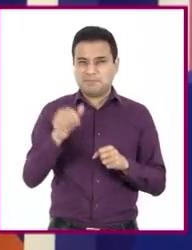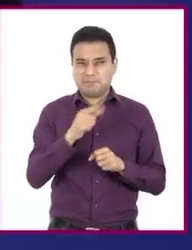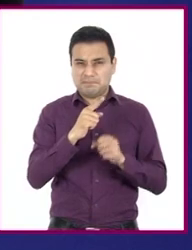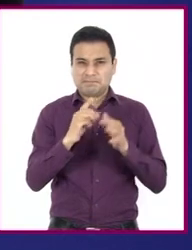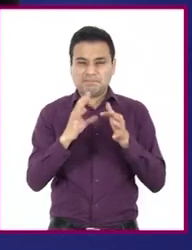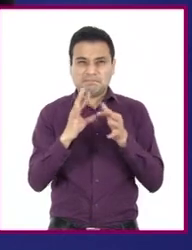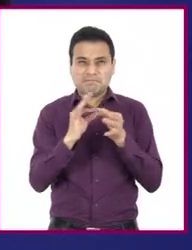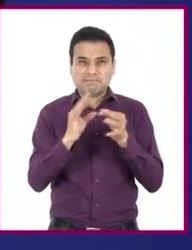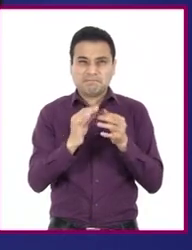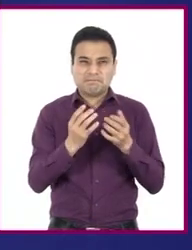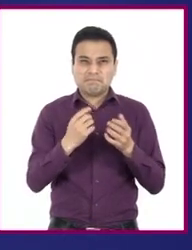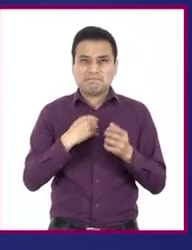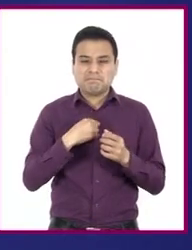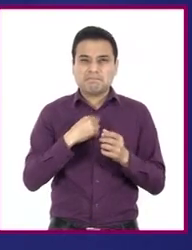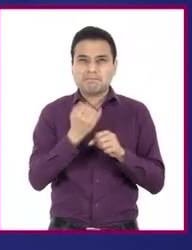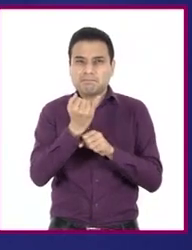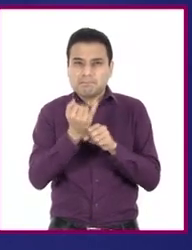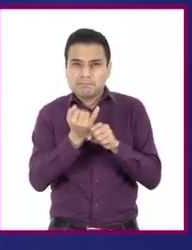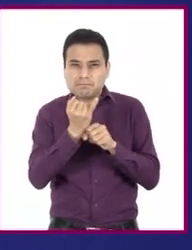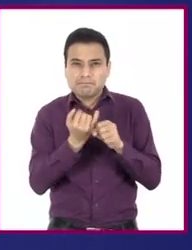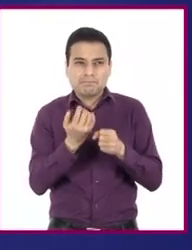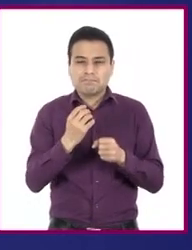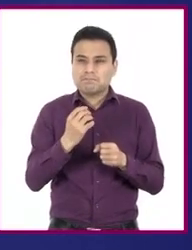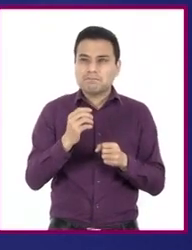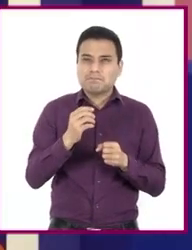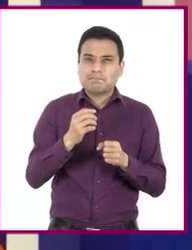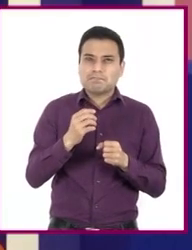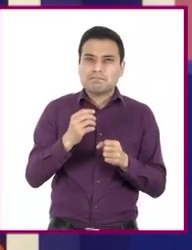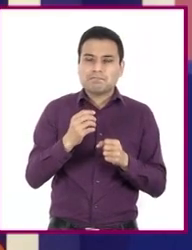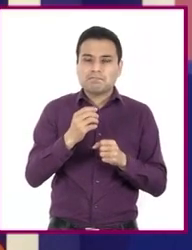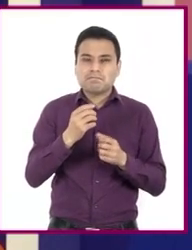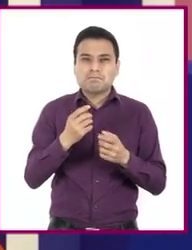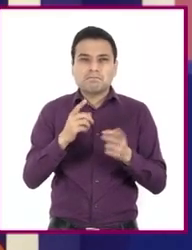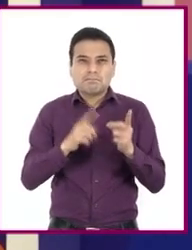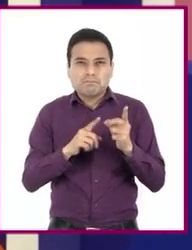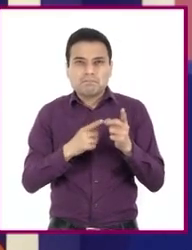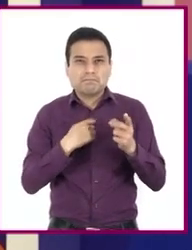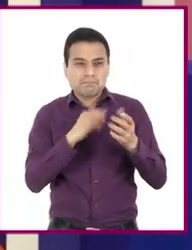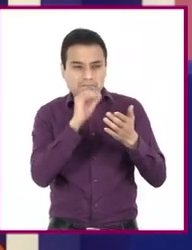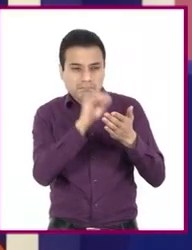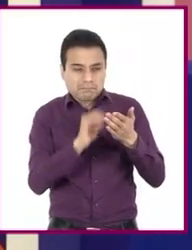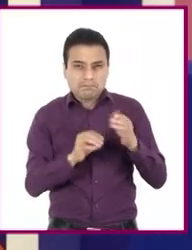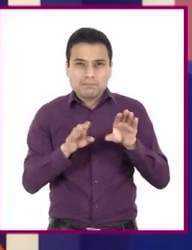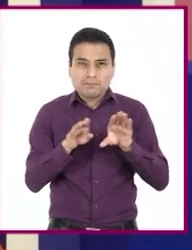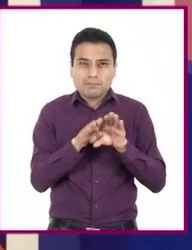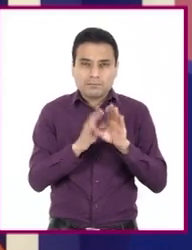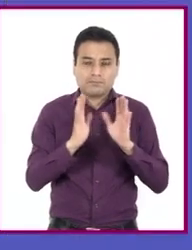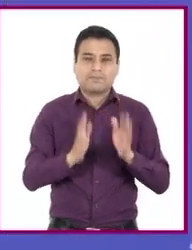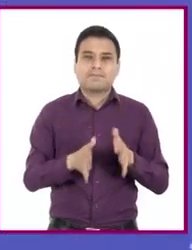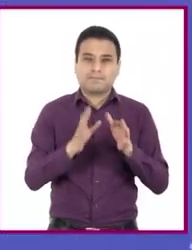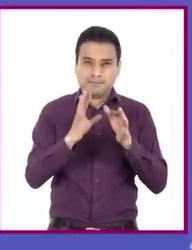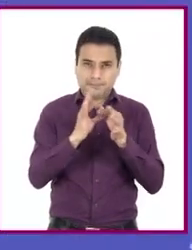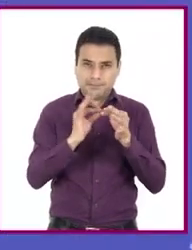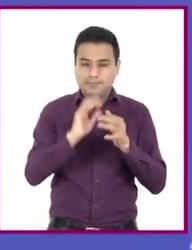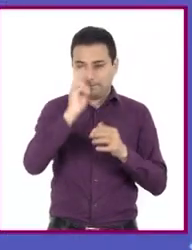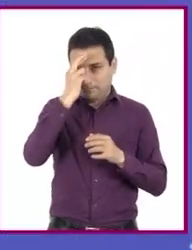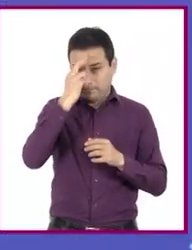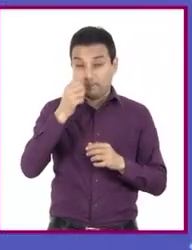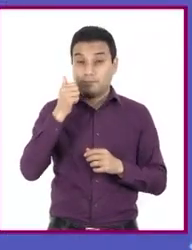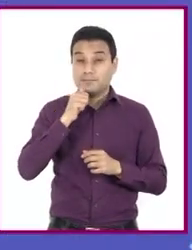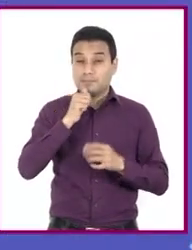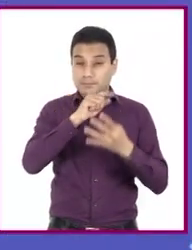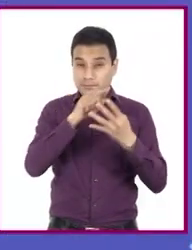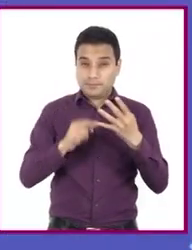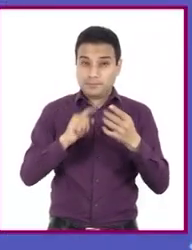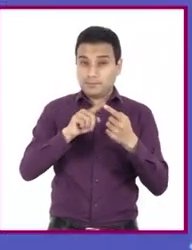como citarlos, es decir, qué datos incluir y en qué orden. Solo añadiría que toda referencia tiene cuatro elementos. El